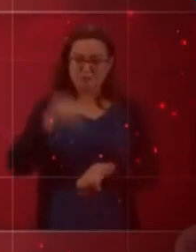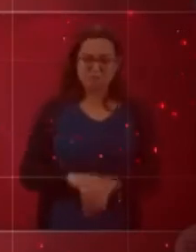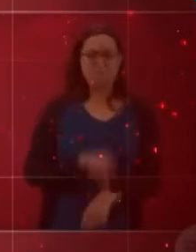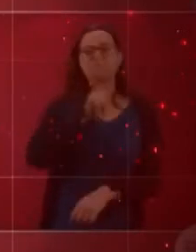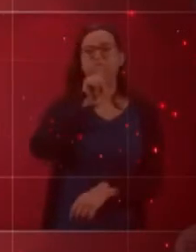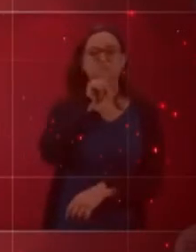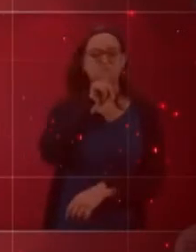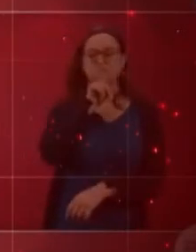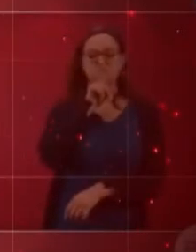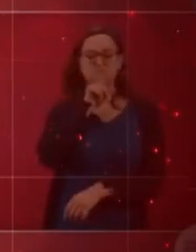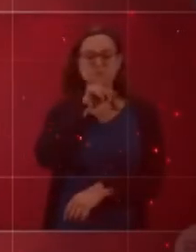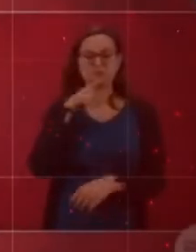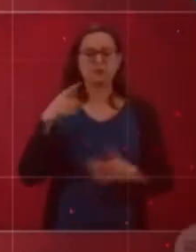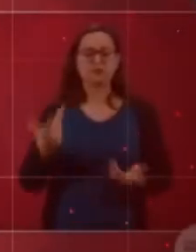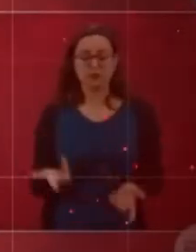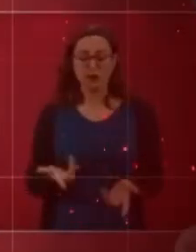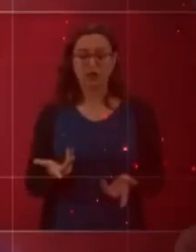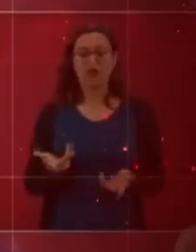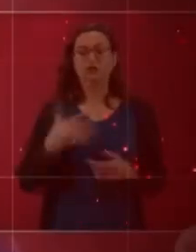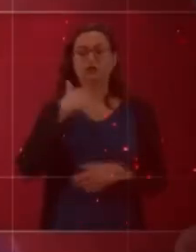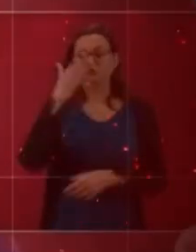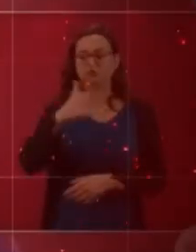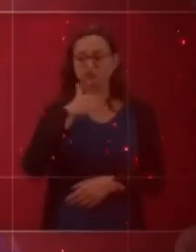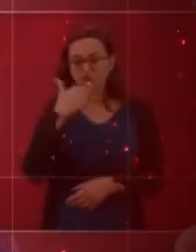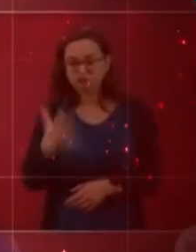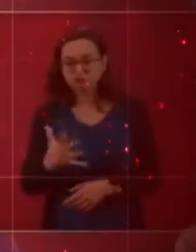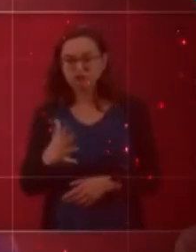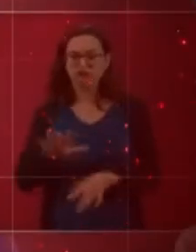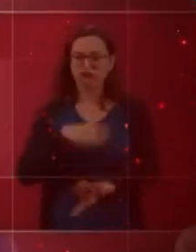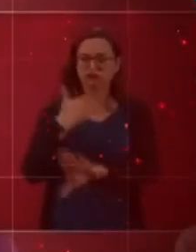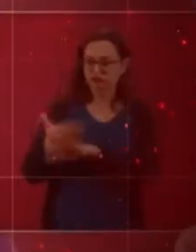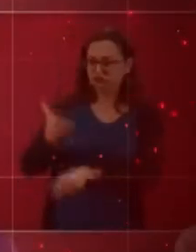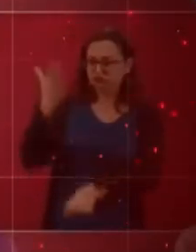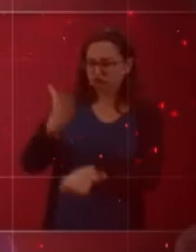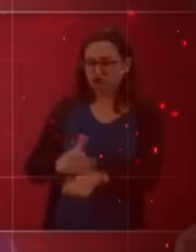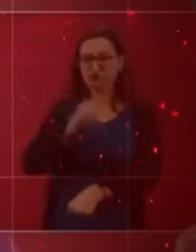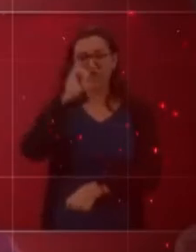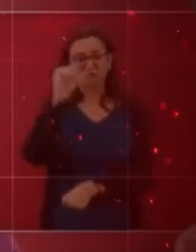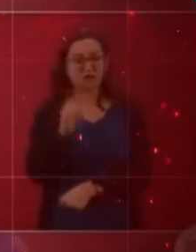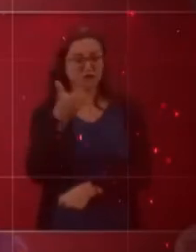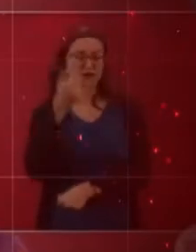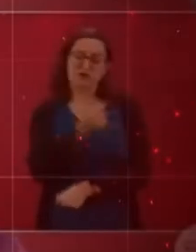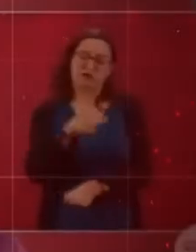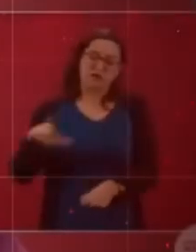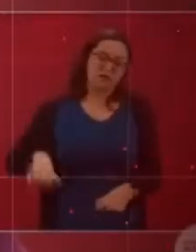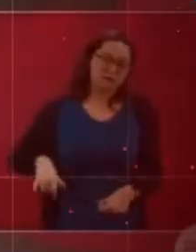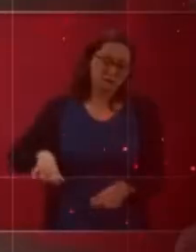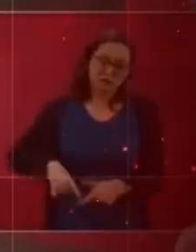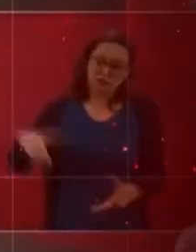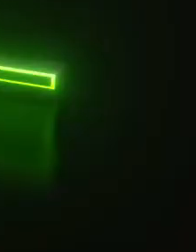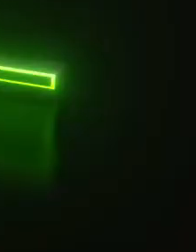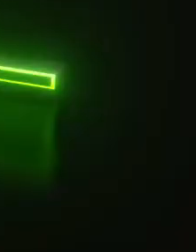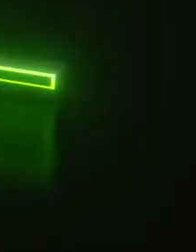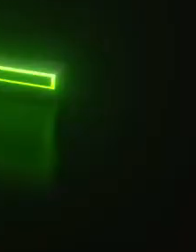son parte de la violencia estructural y el Estado debe hacerse responsable de no generar estas víctimas.